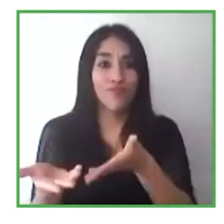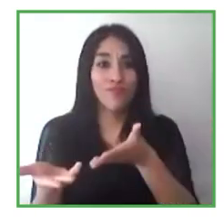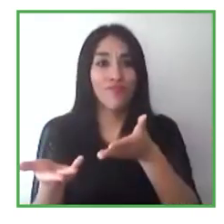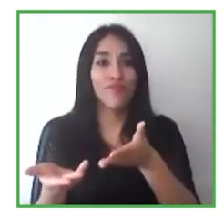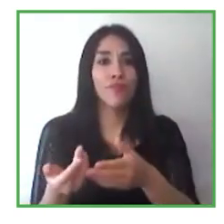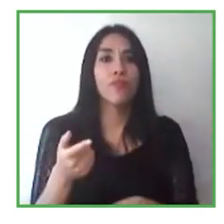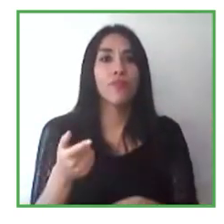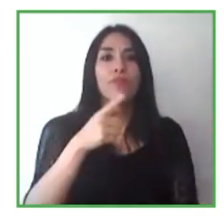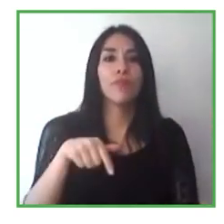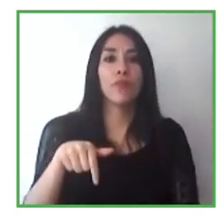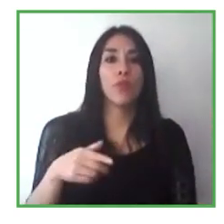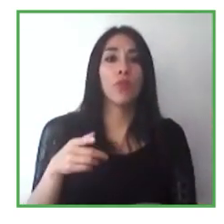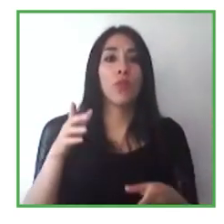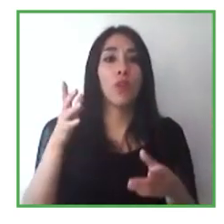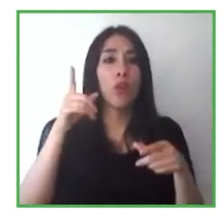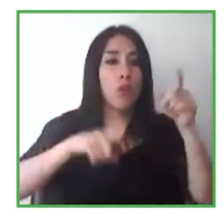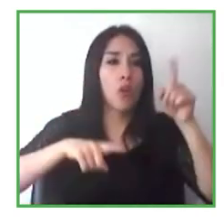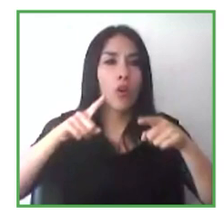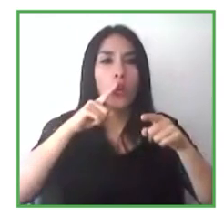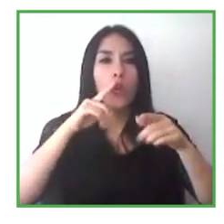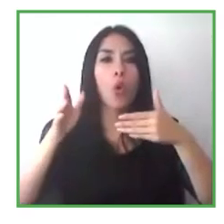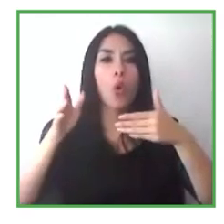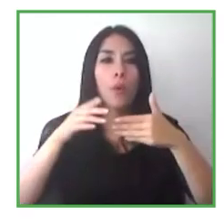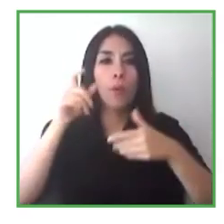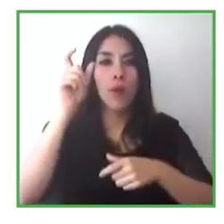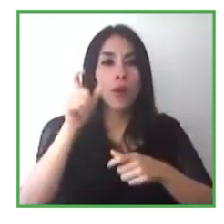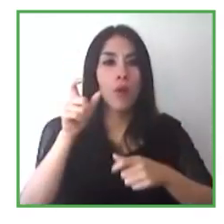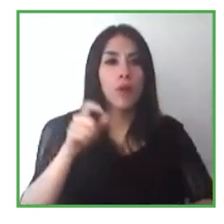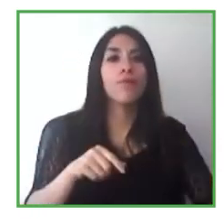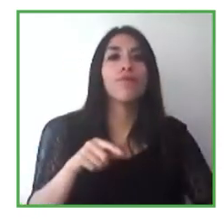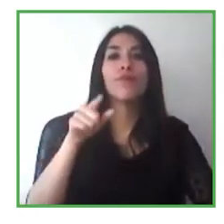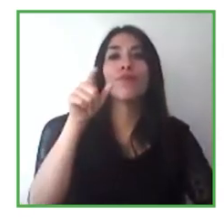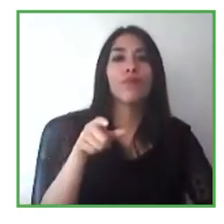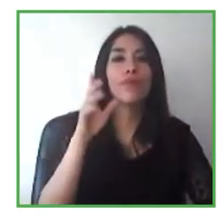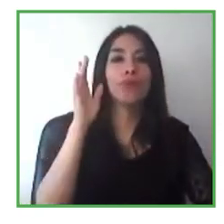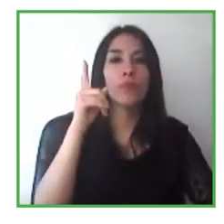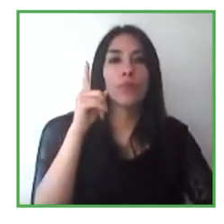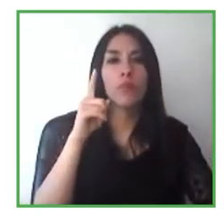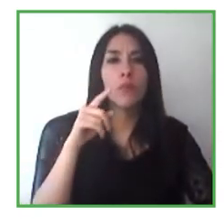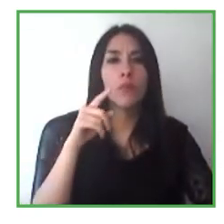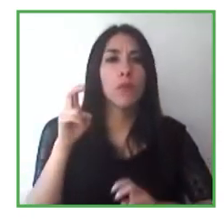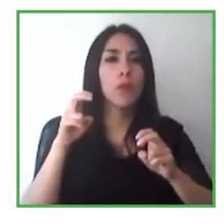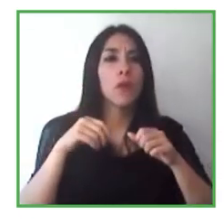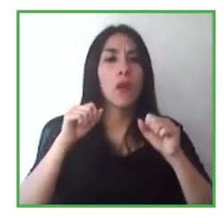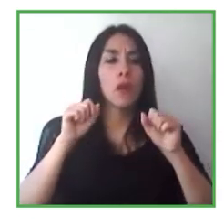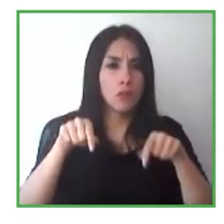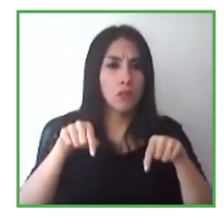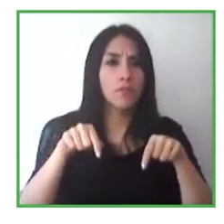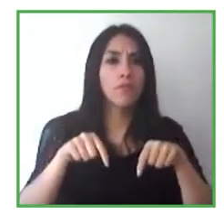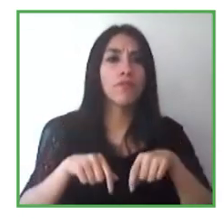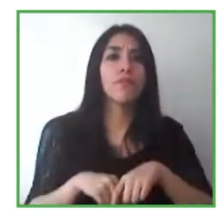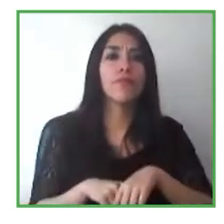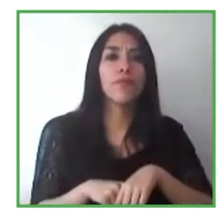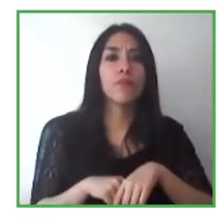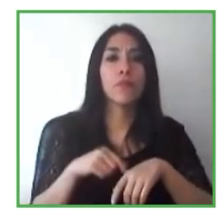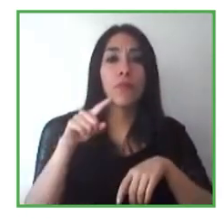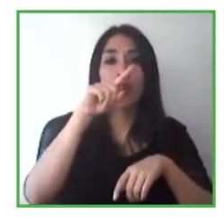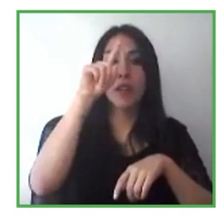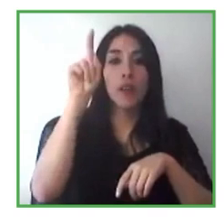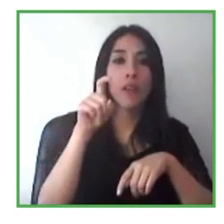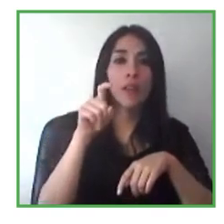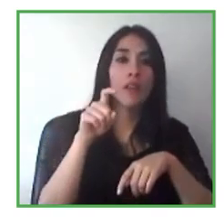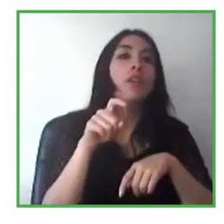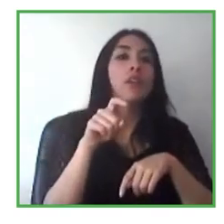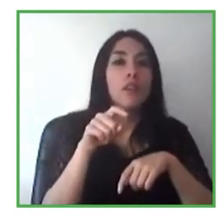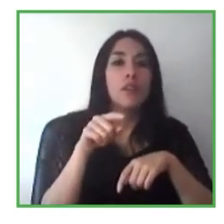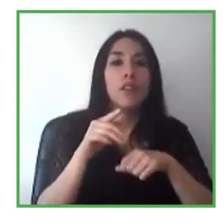Jessica, tú hablaste de un punto muy interesante acá en la última pregunta y respuesta que pensamos en el coronavirus cómo ha cambiado el mundo. Sí, ha cambiado,